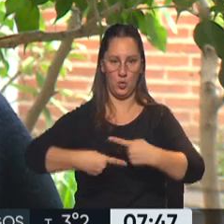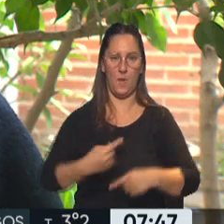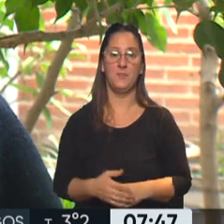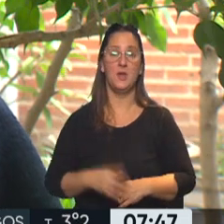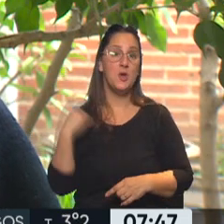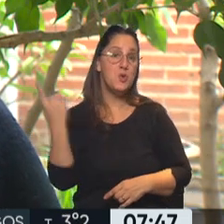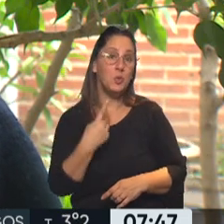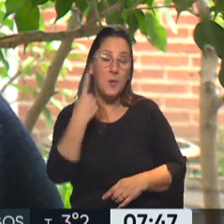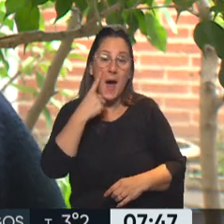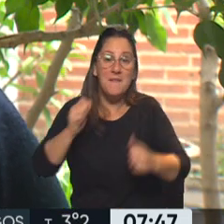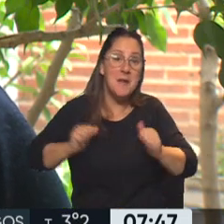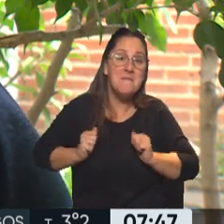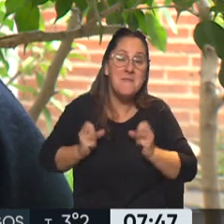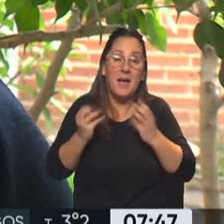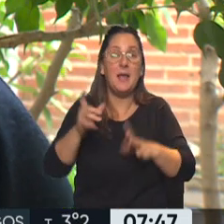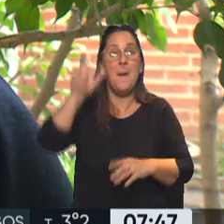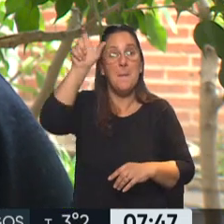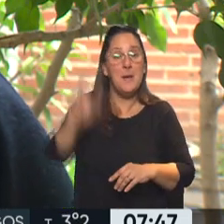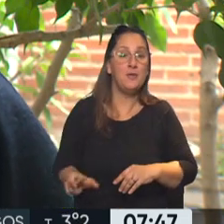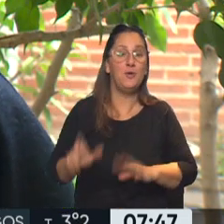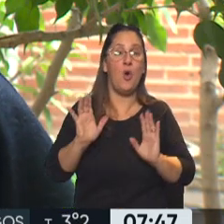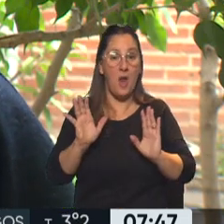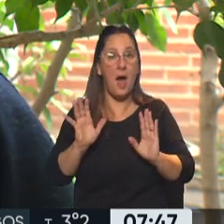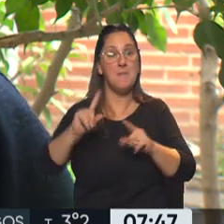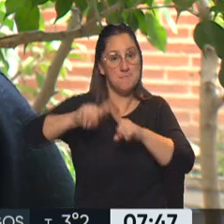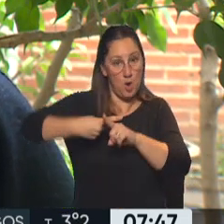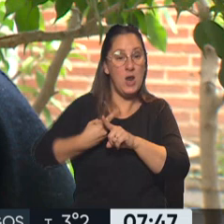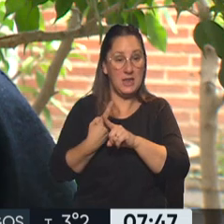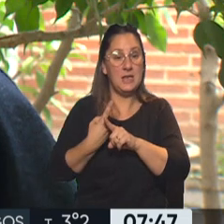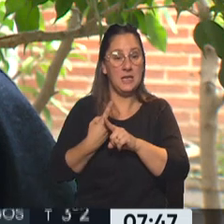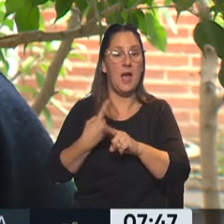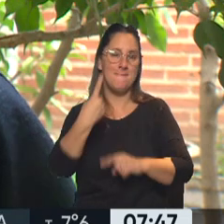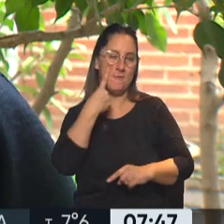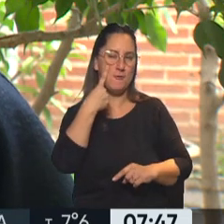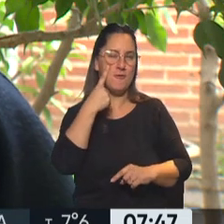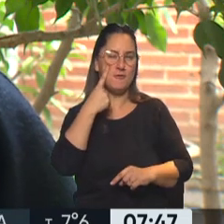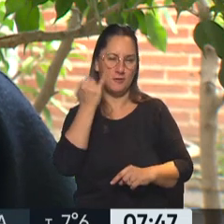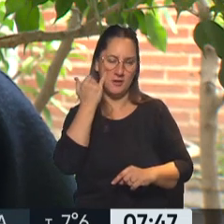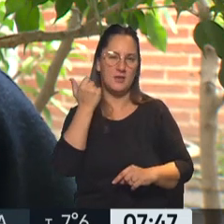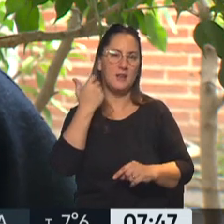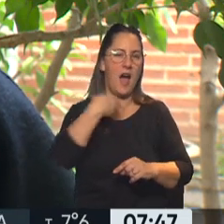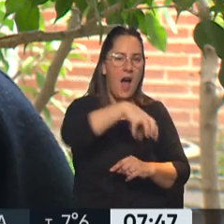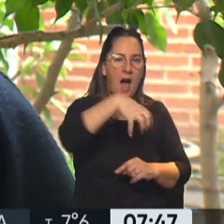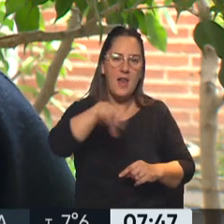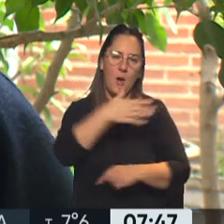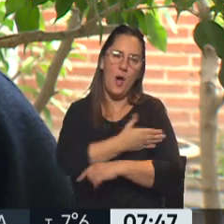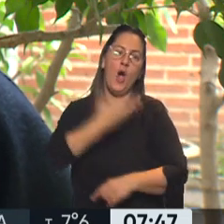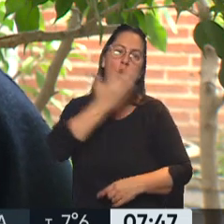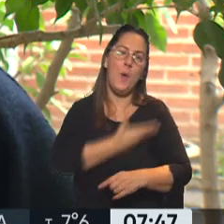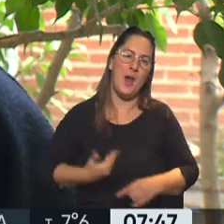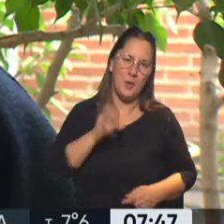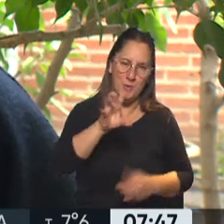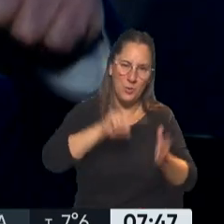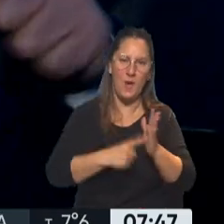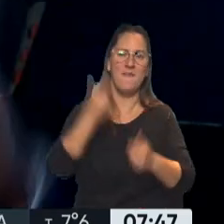buenas las expectativas porque es una personalidad política que conoce todas las áreas de gobierno, fue gobernador de la